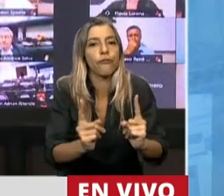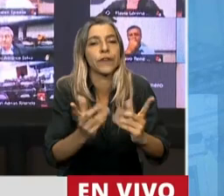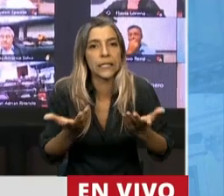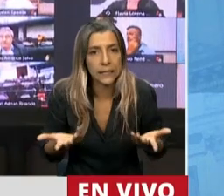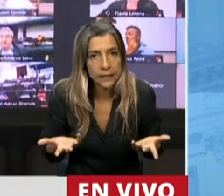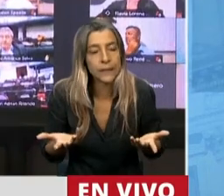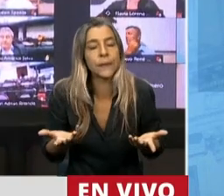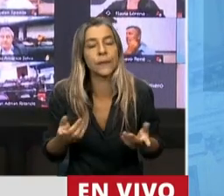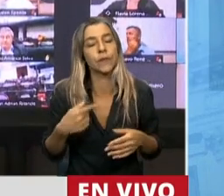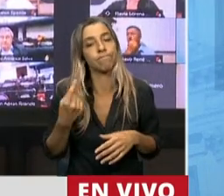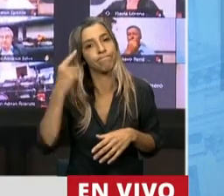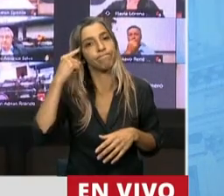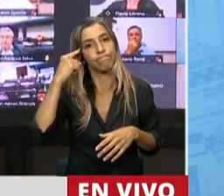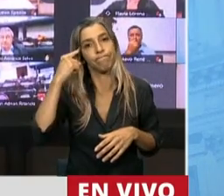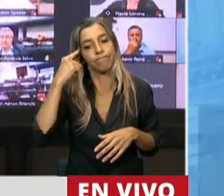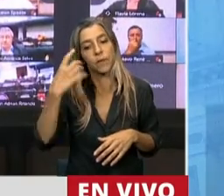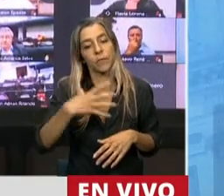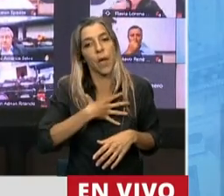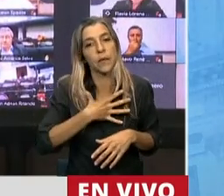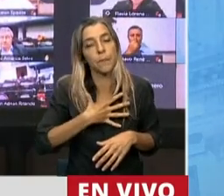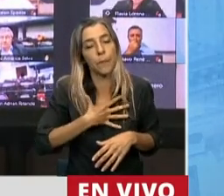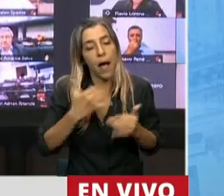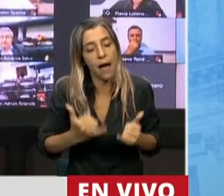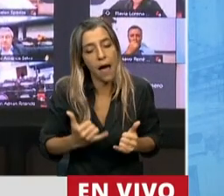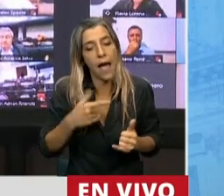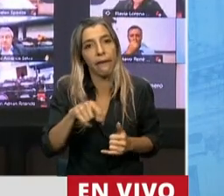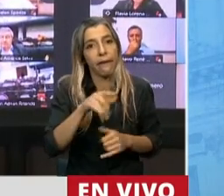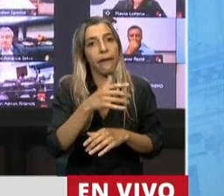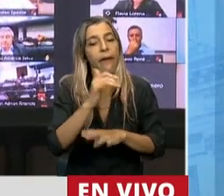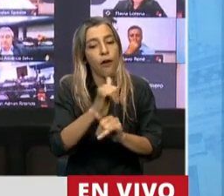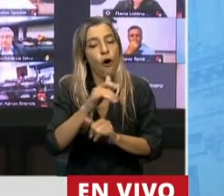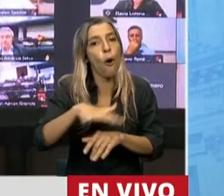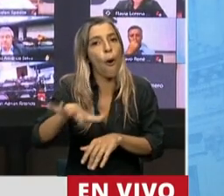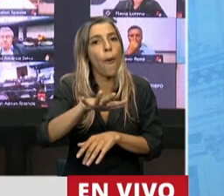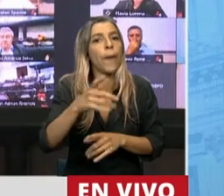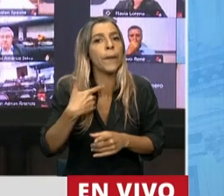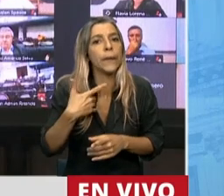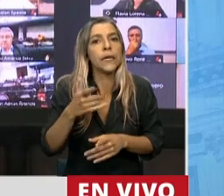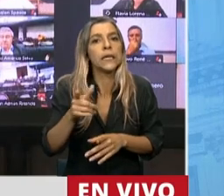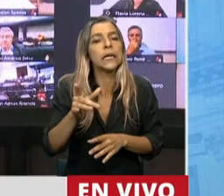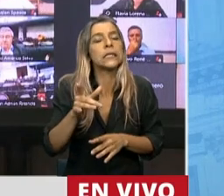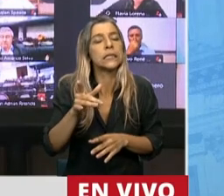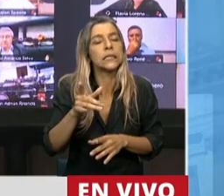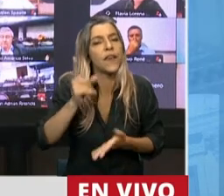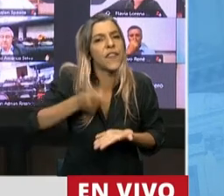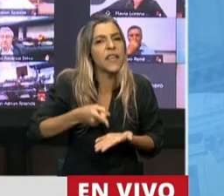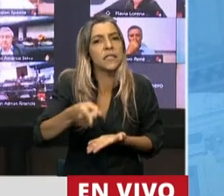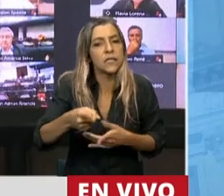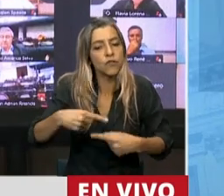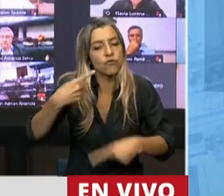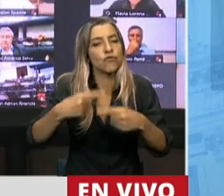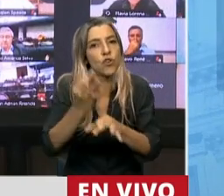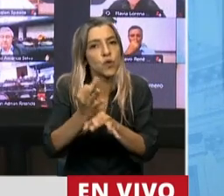nuestros jóvenes, que elijan la escuela a pesar de las distintas dificultades. En este 60% de